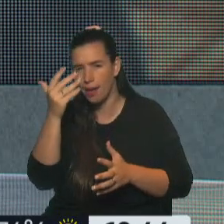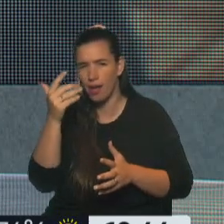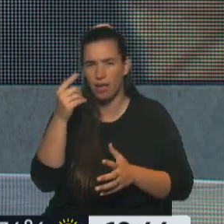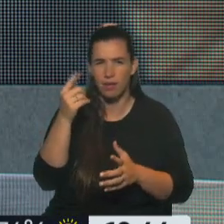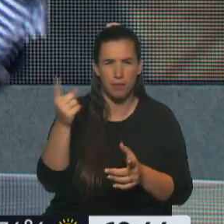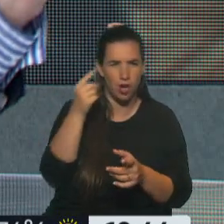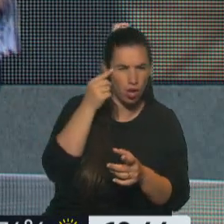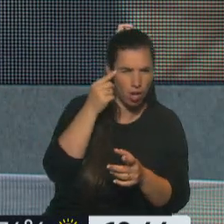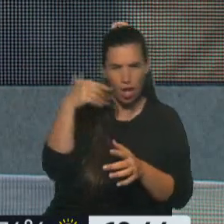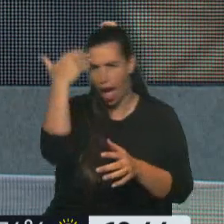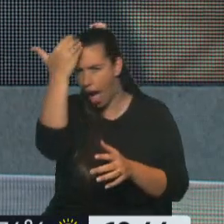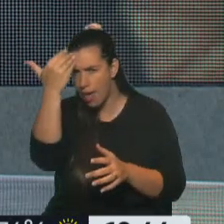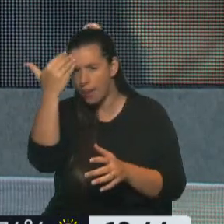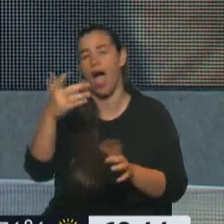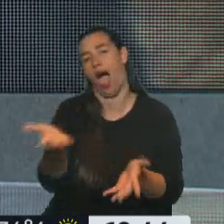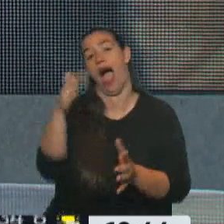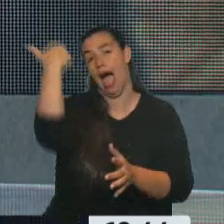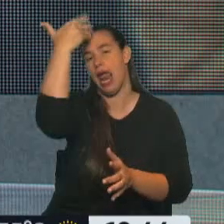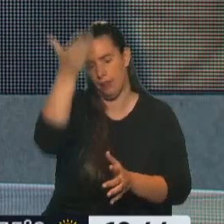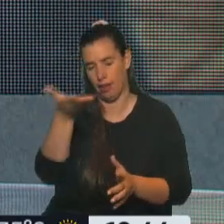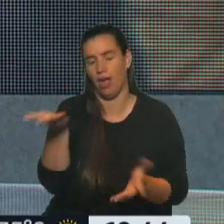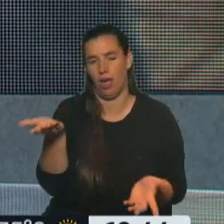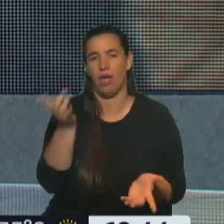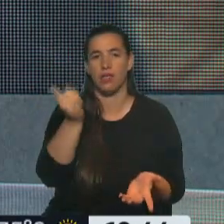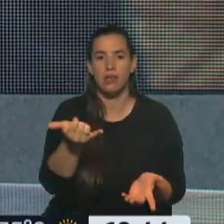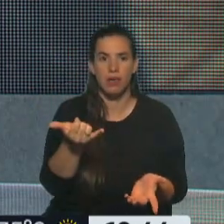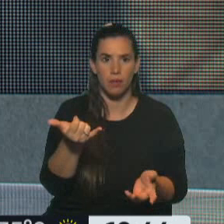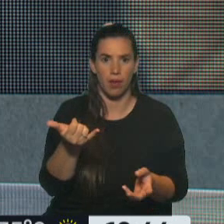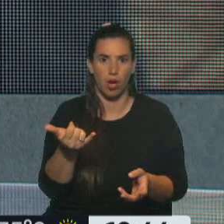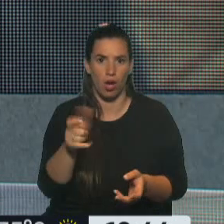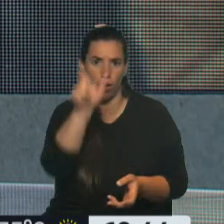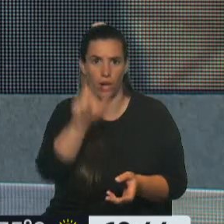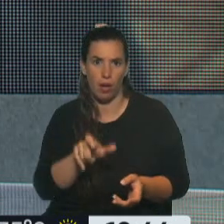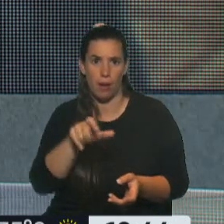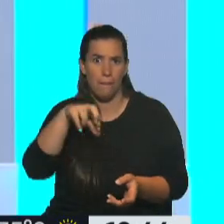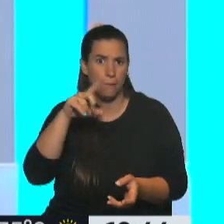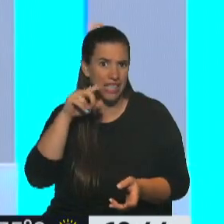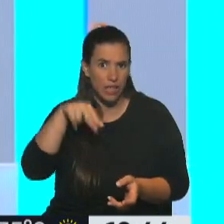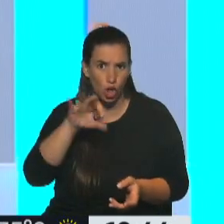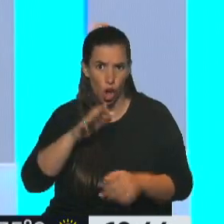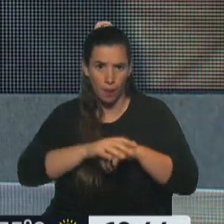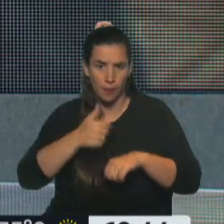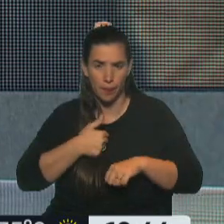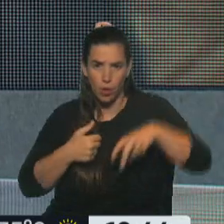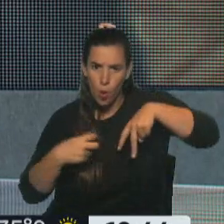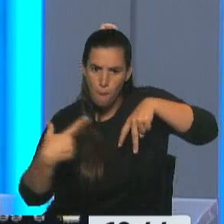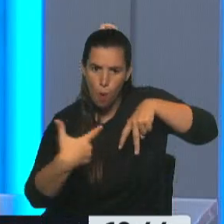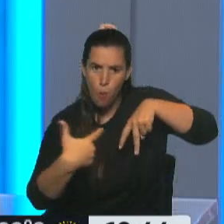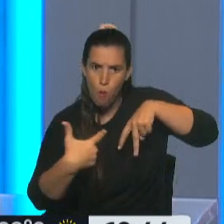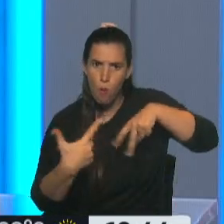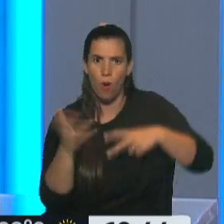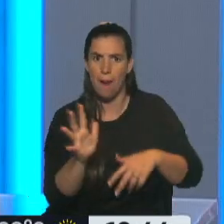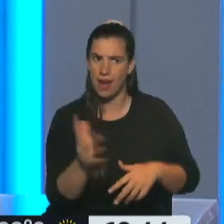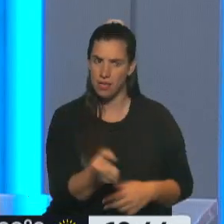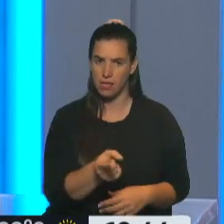No, paisanamente árabe, claro. Pero le agujeraron las piernas a Pino. Exactamente. Después también hay una que me